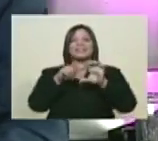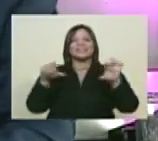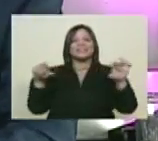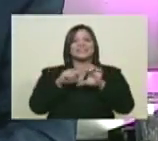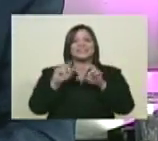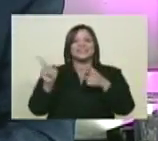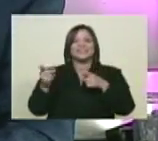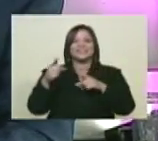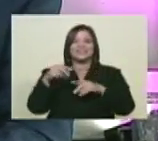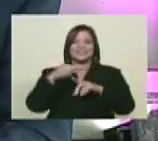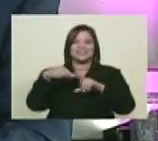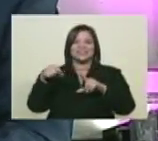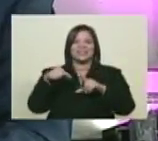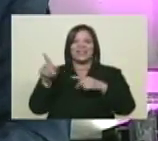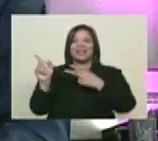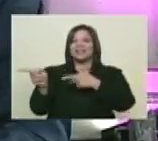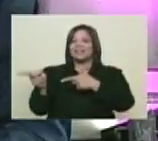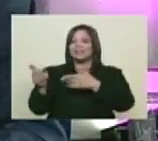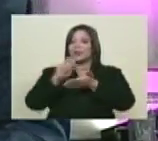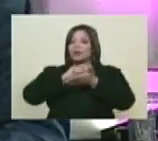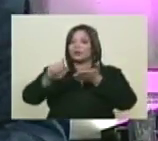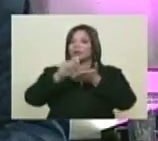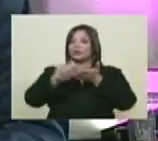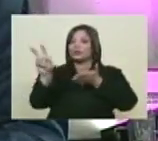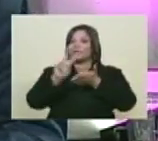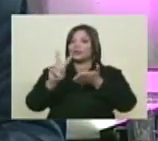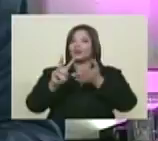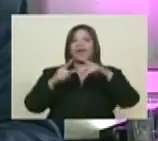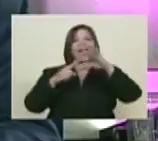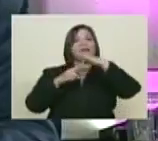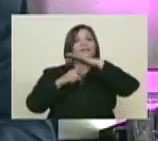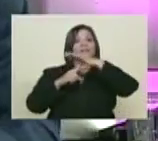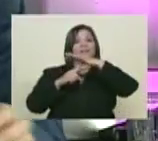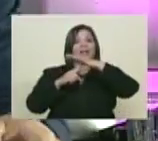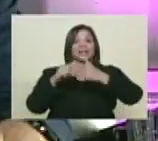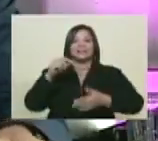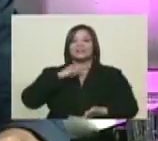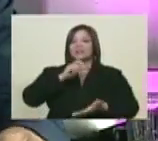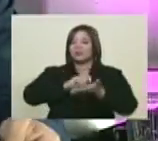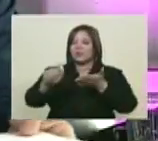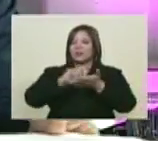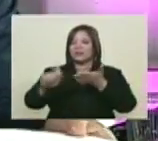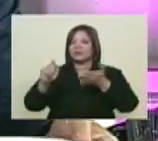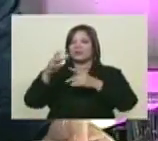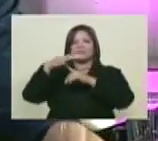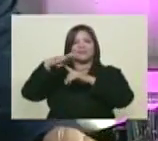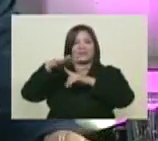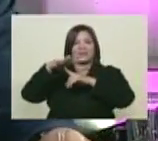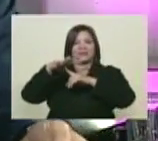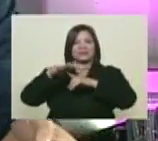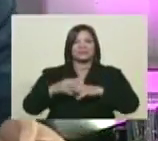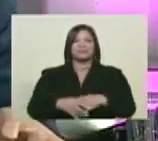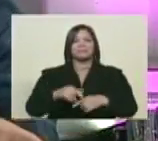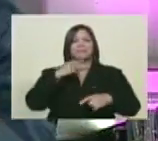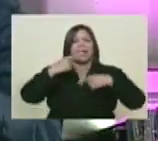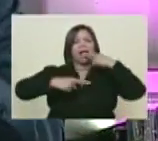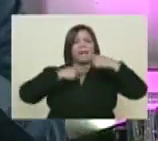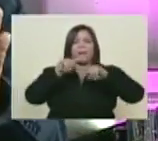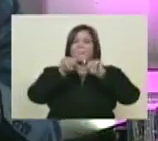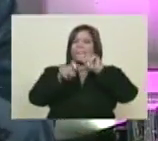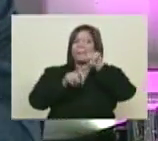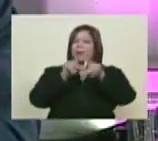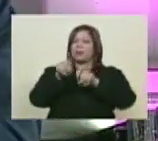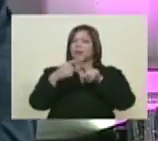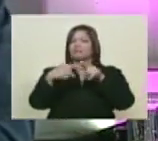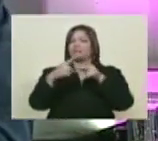numeral. Toma nota en Filven. Toma nota en Filven. Con sus comentarios, preguntas. Hoy vamos